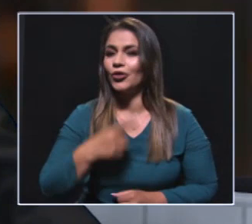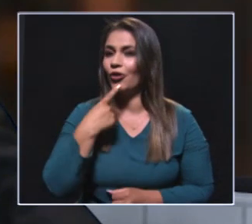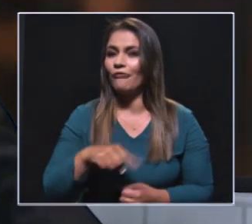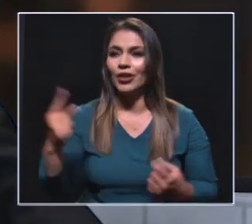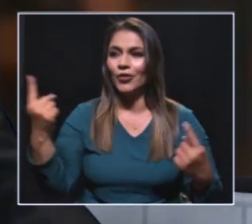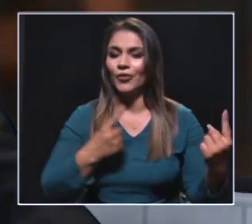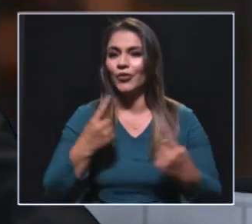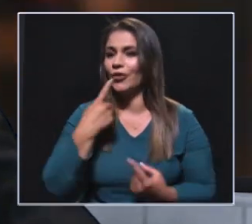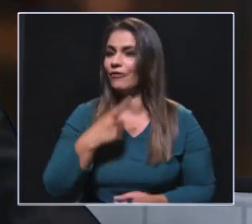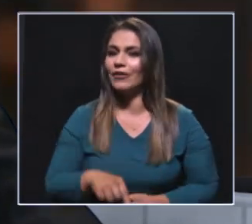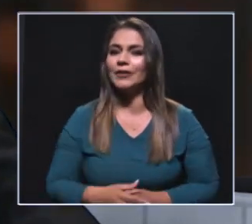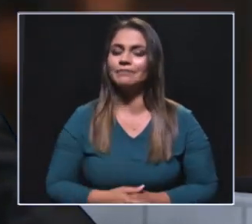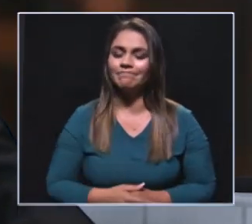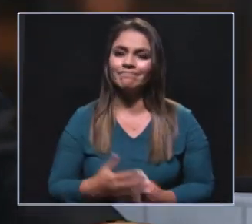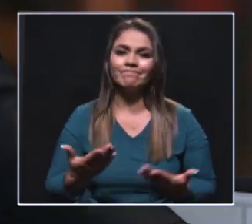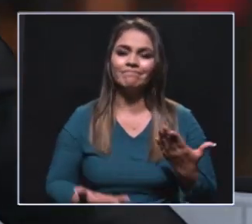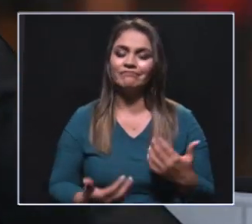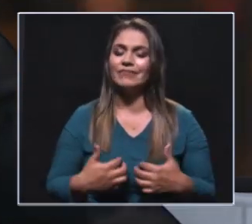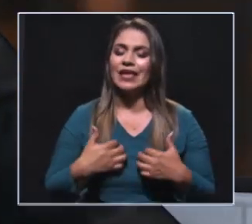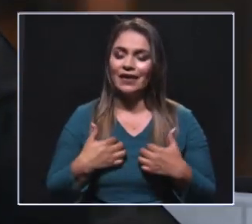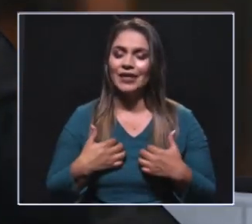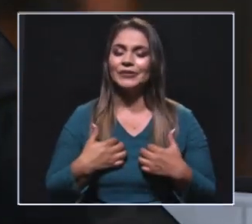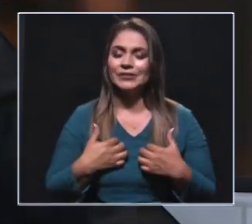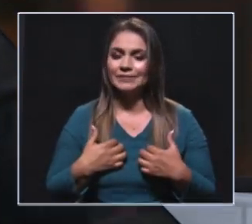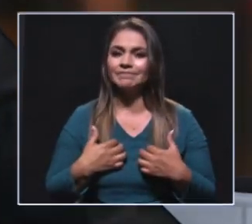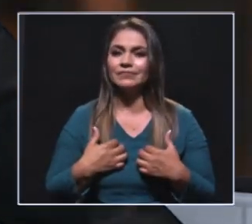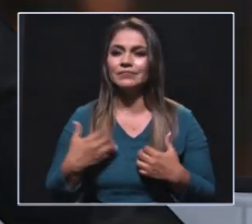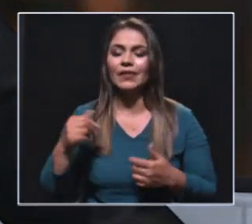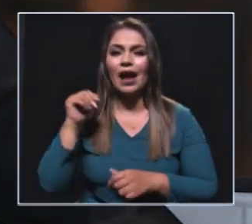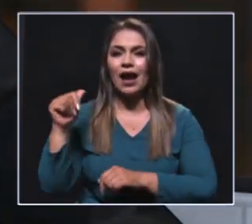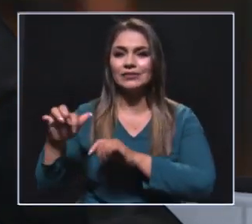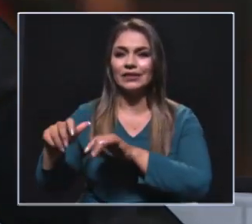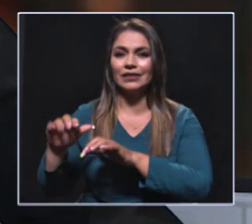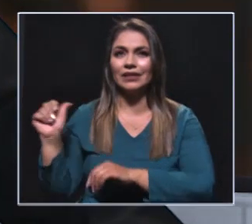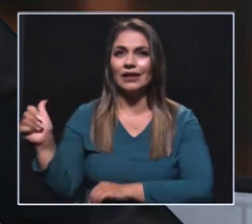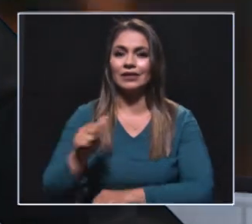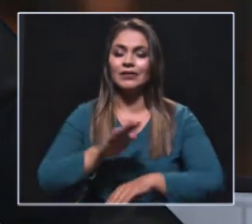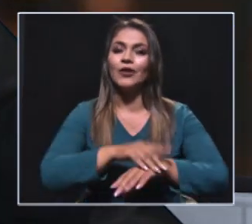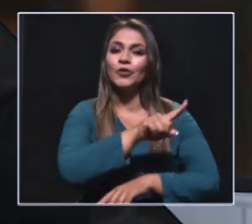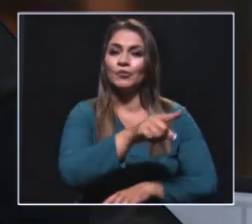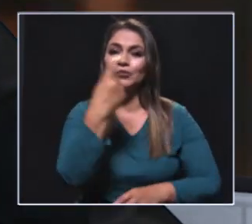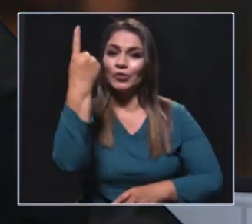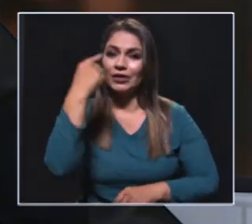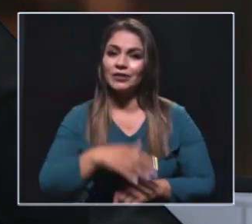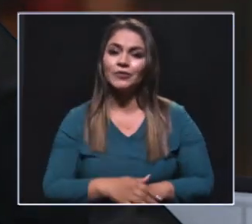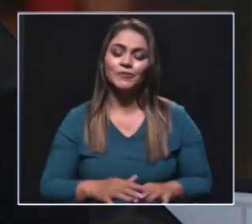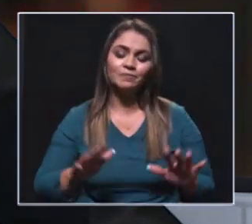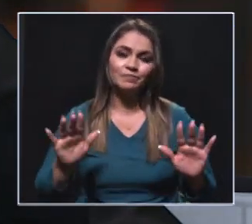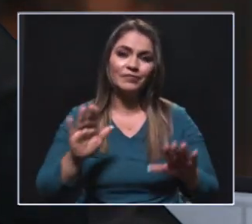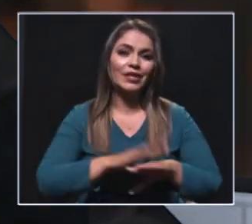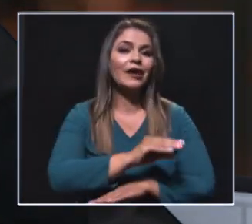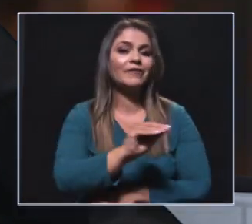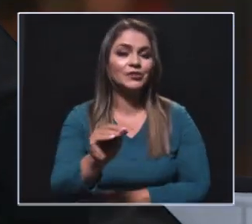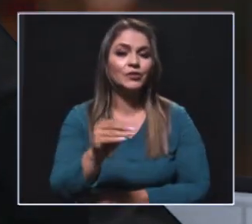estar en Bogotá. Y eso es otro de los temores que nosotros tenemos, y lo ha expresado la doctora Lucimelda, y aquí je lo digo a los partidos políticos, tenemos en estos momentos,